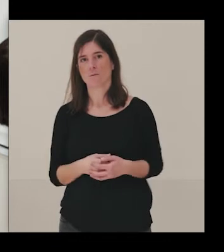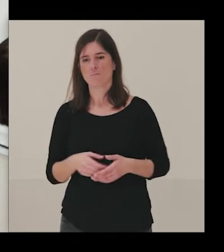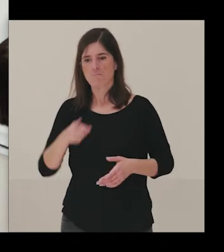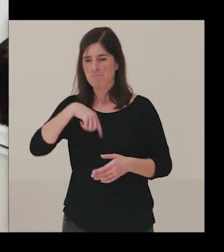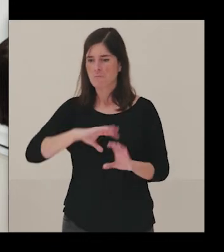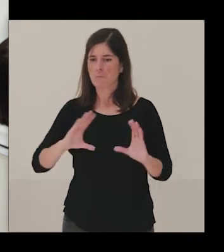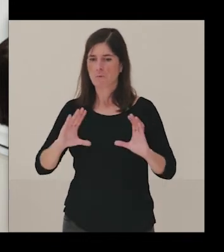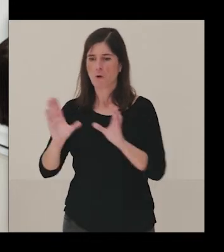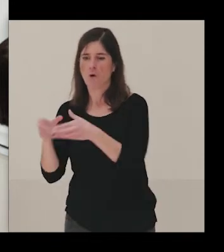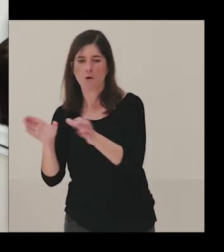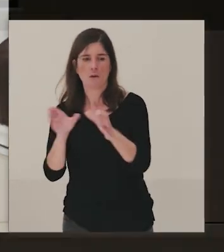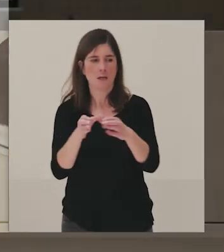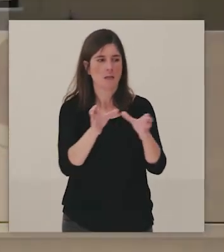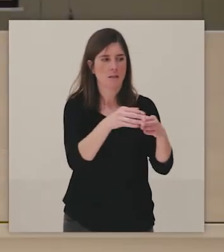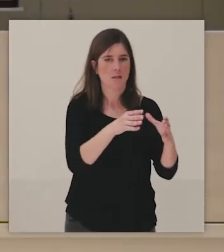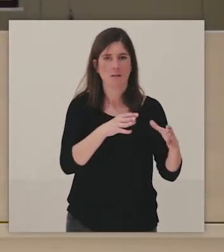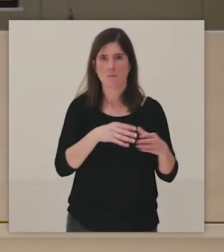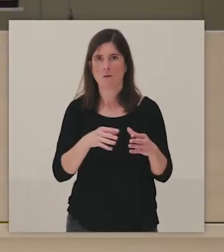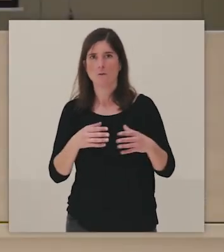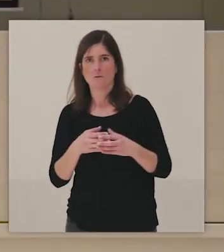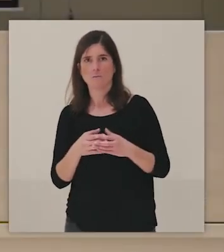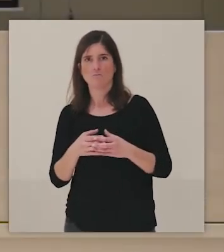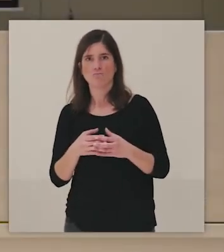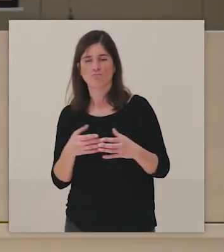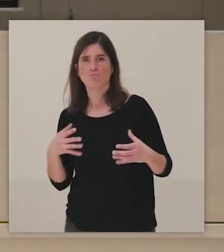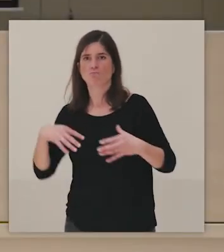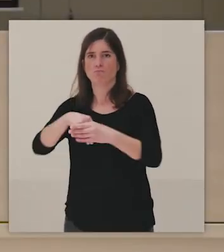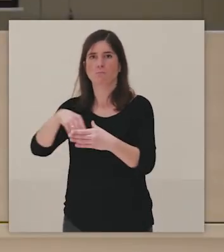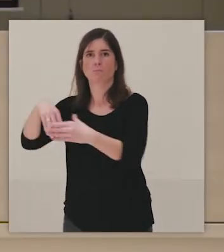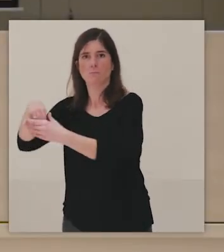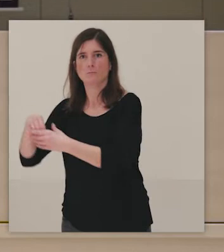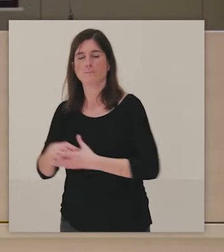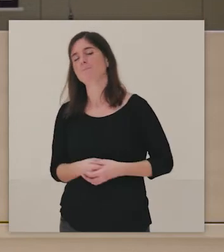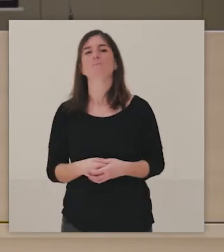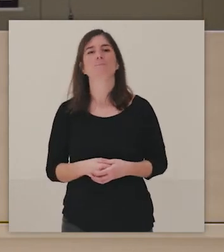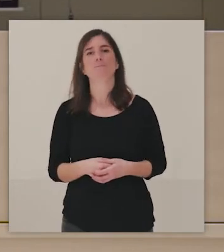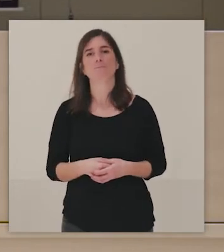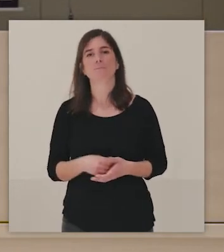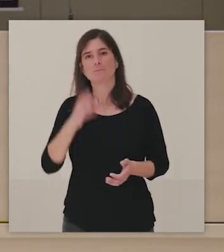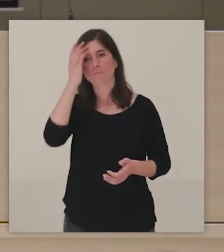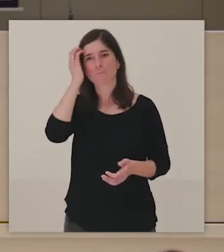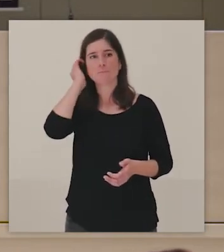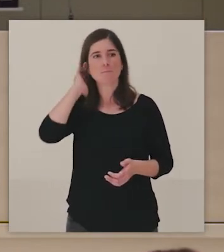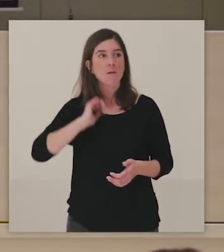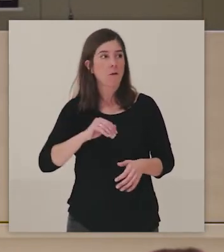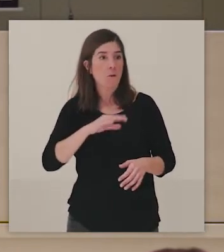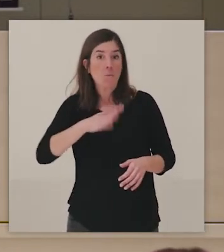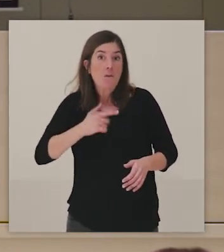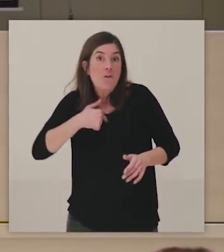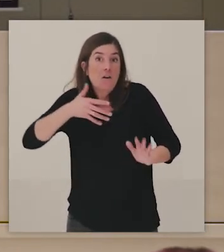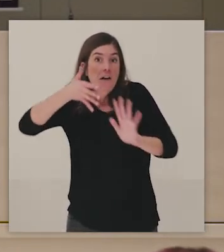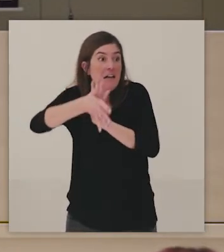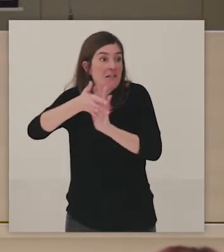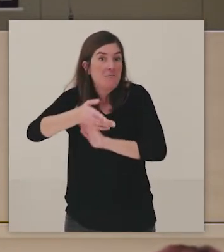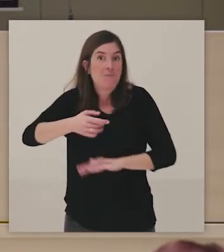incorporando colectivos. Aquí, el trabajo que hacemos, como que igual os suena un